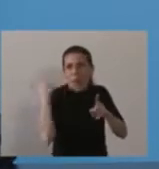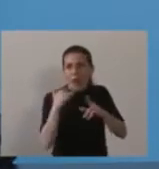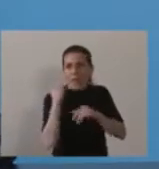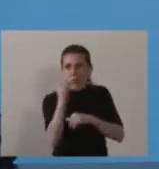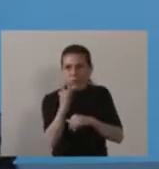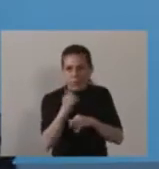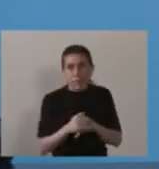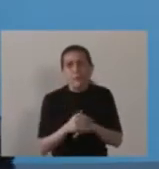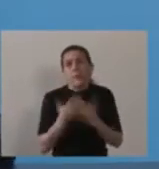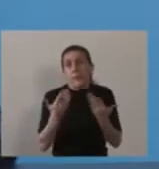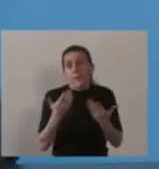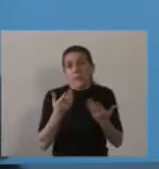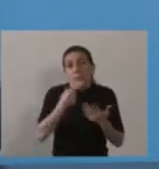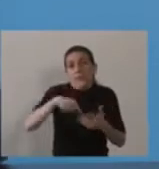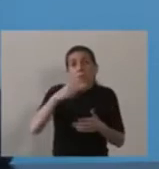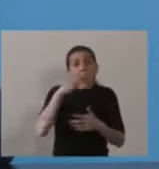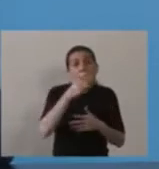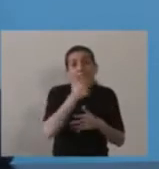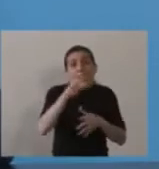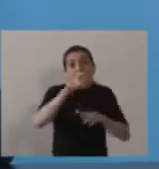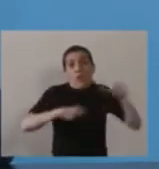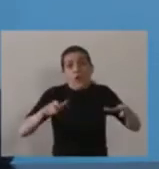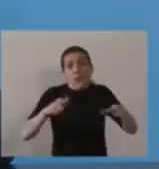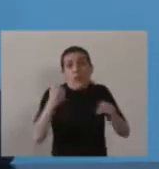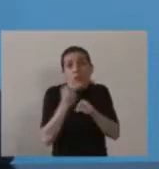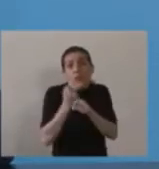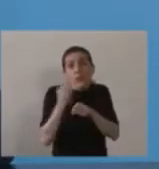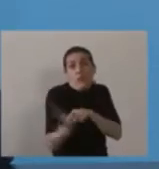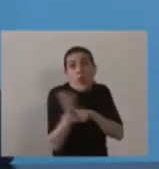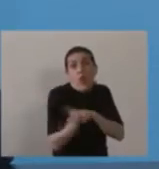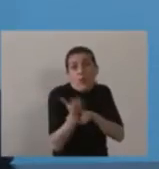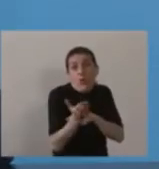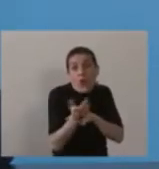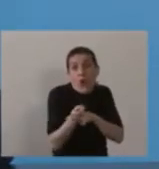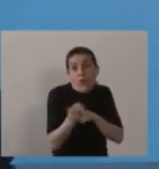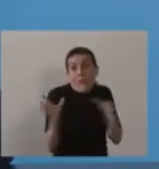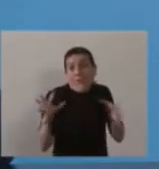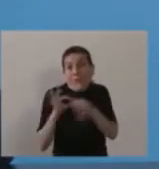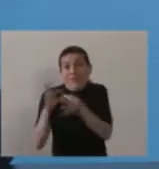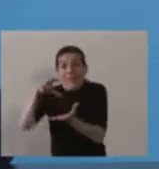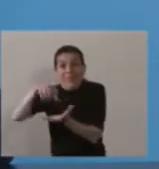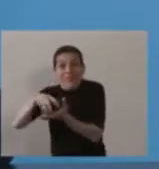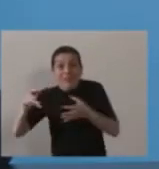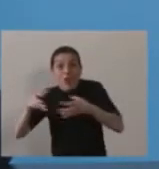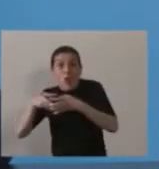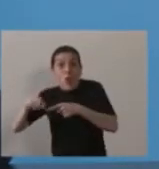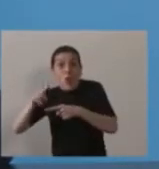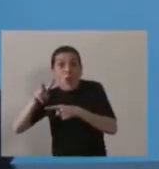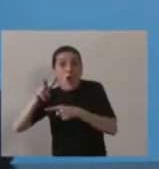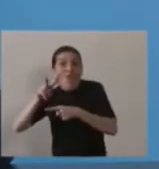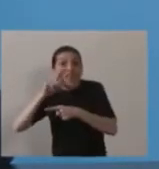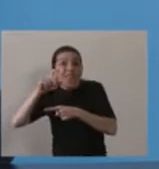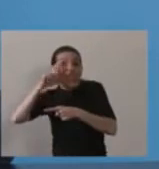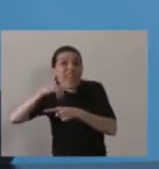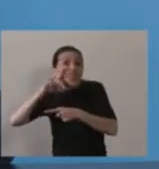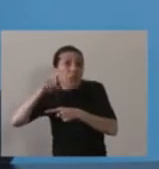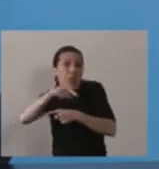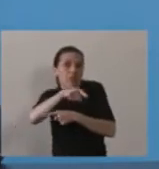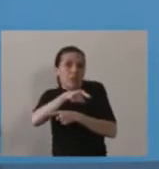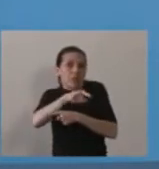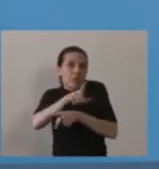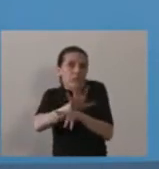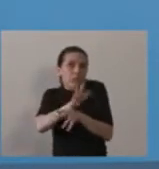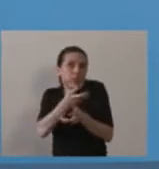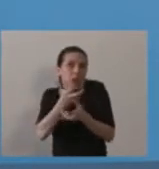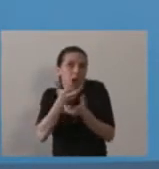Ellos son una fuerza muy importante para el desarrollo del grupo Vincentin y por lo tanto quiero darles la